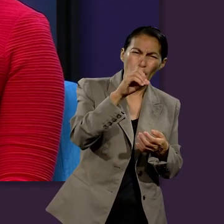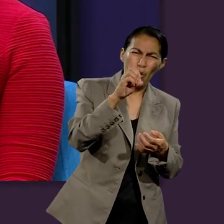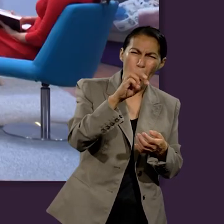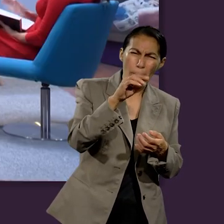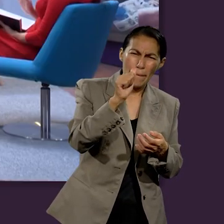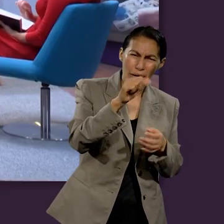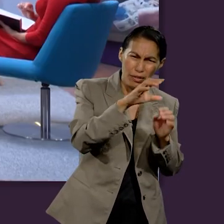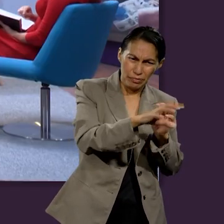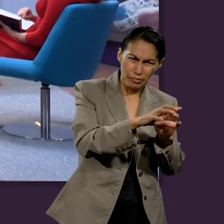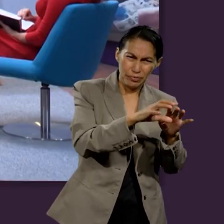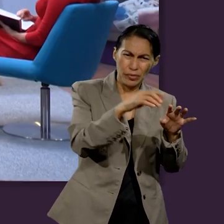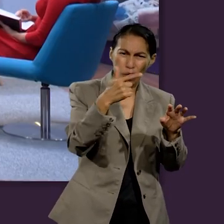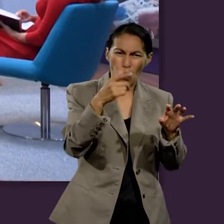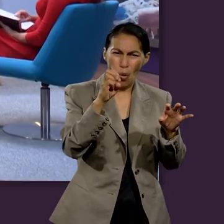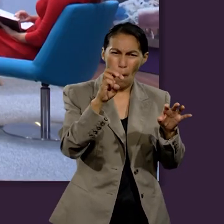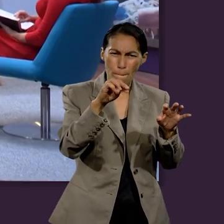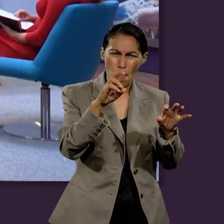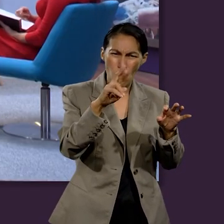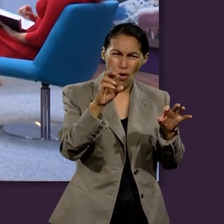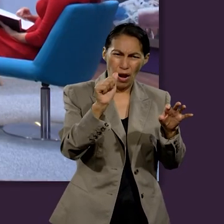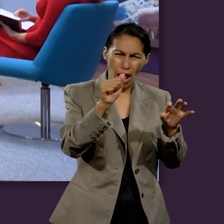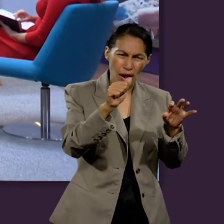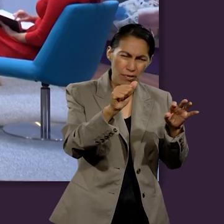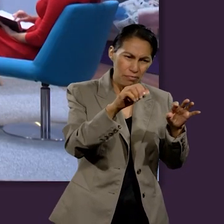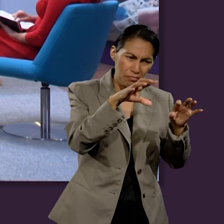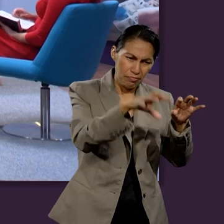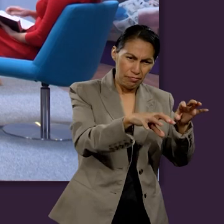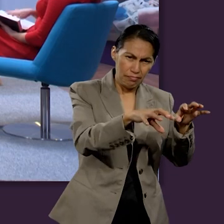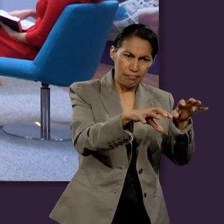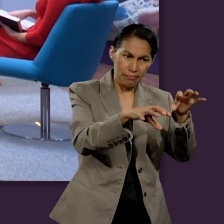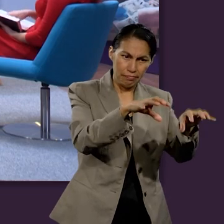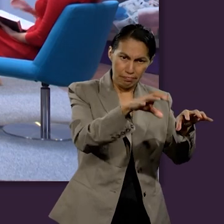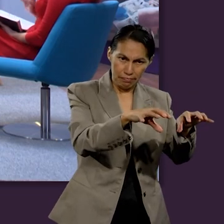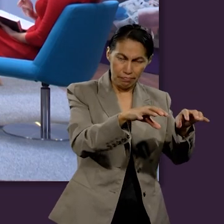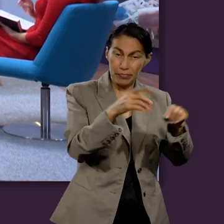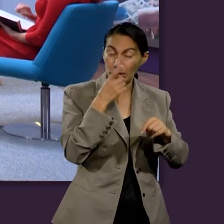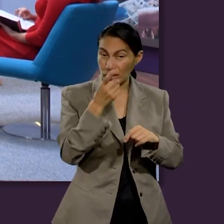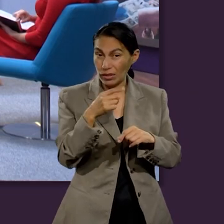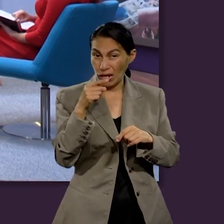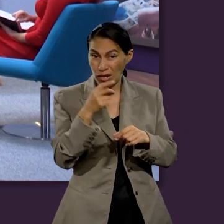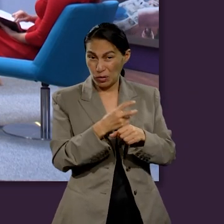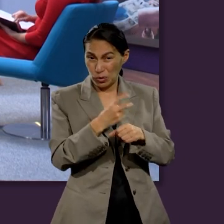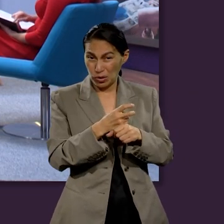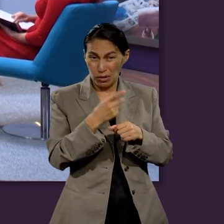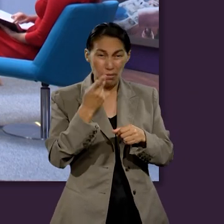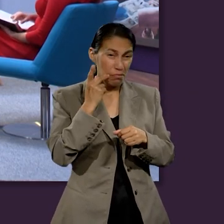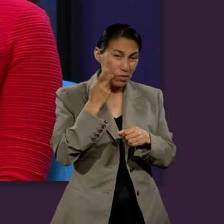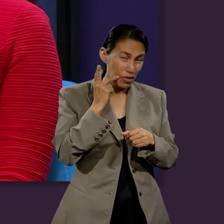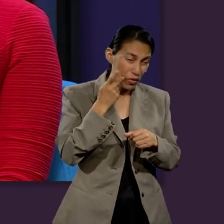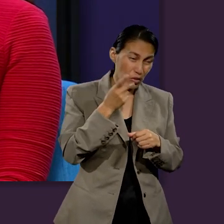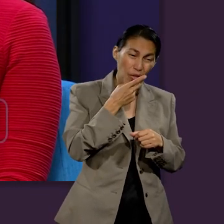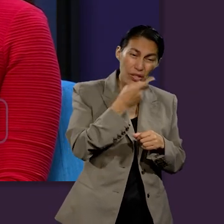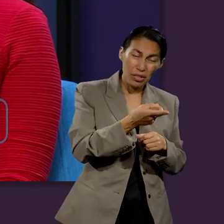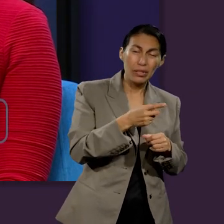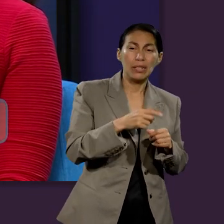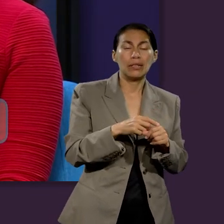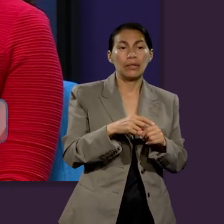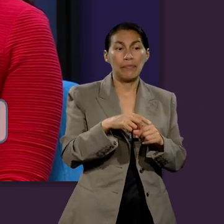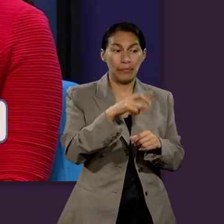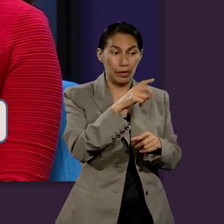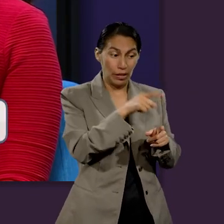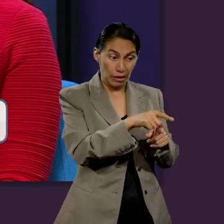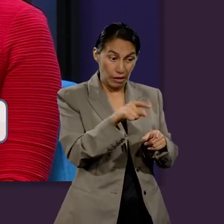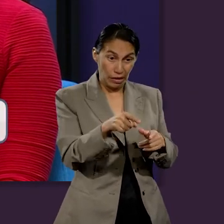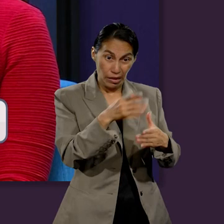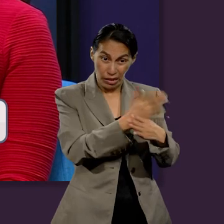Gomorra. Y resulta que en la segunda carta que él escribe, en el capítulo 12, él dice que la destrucción, la